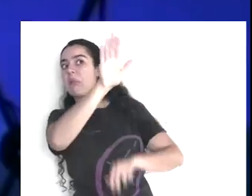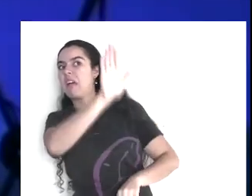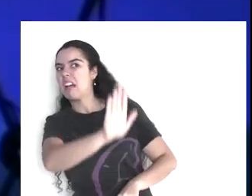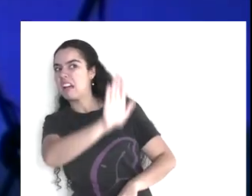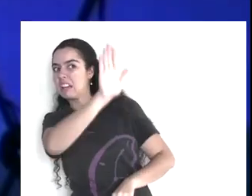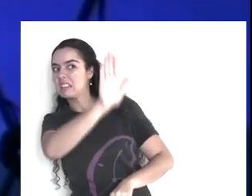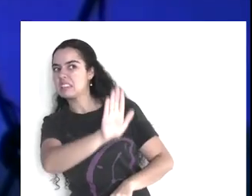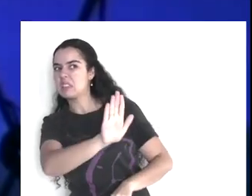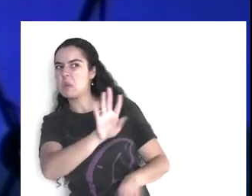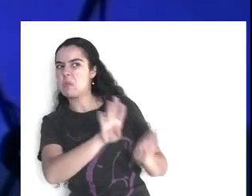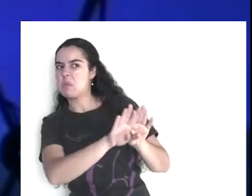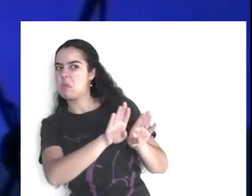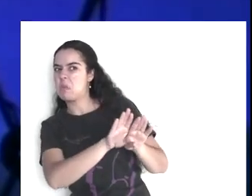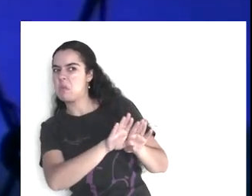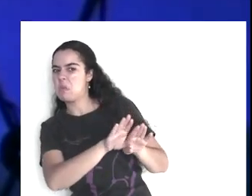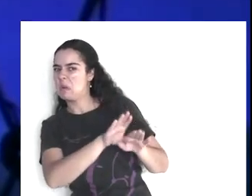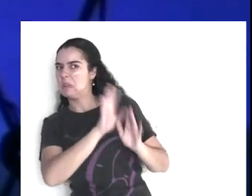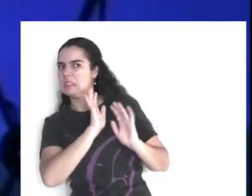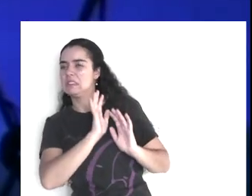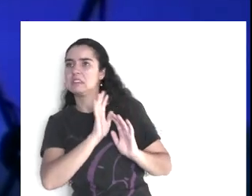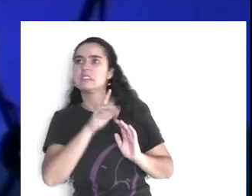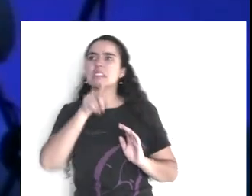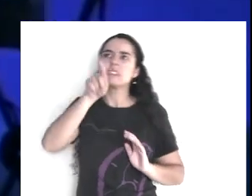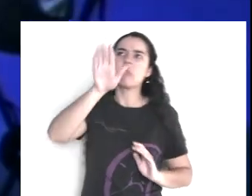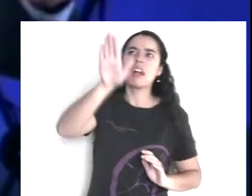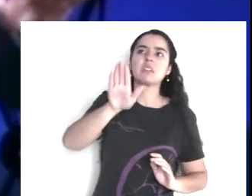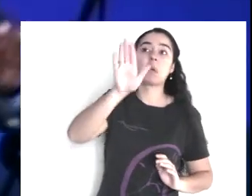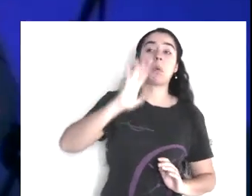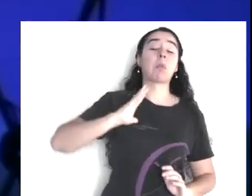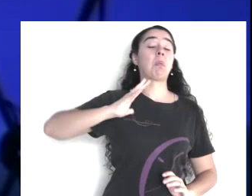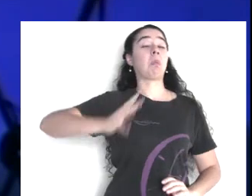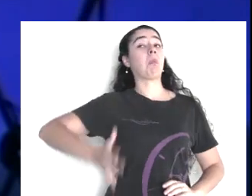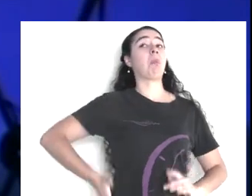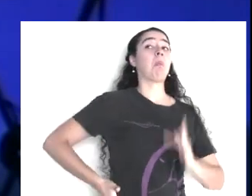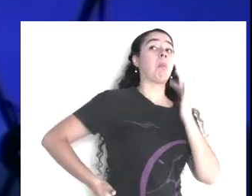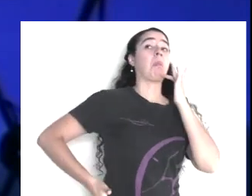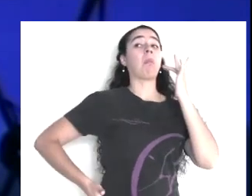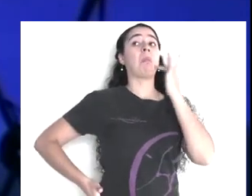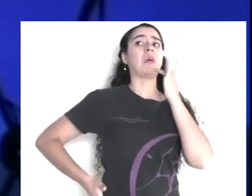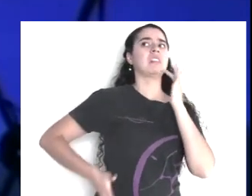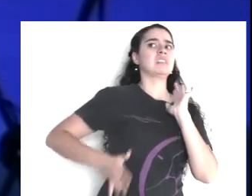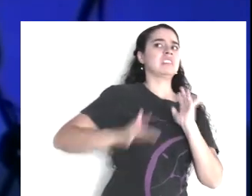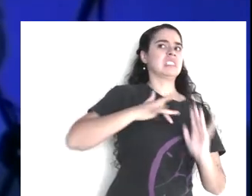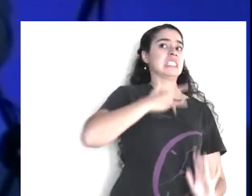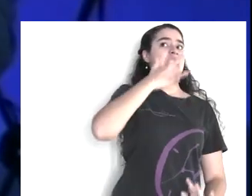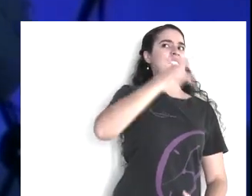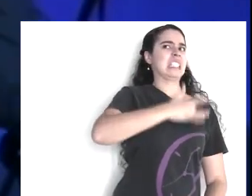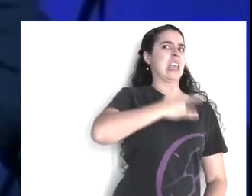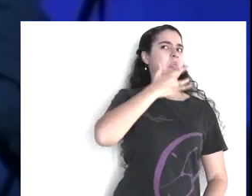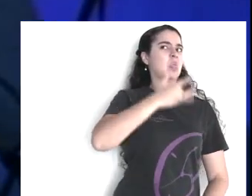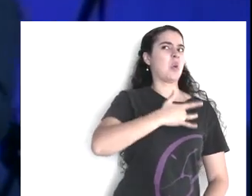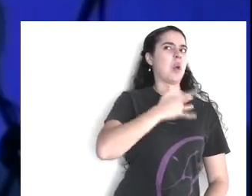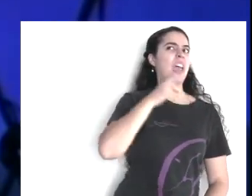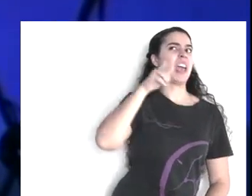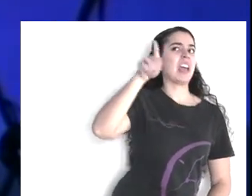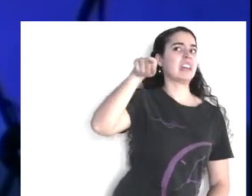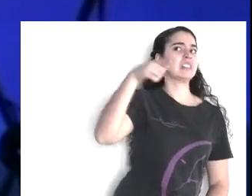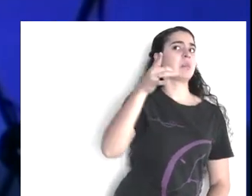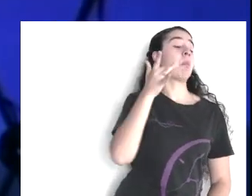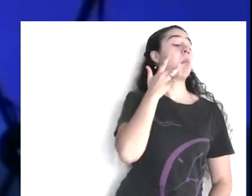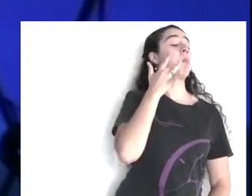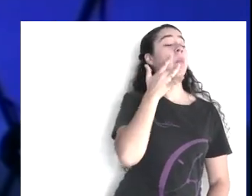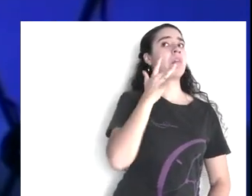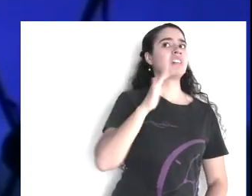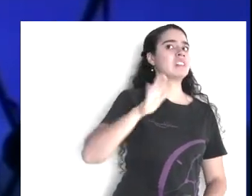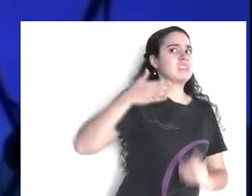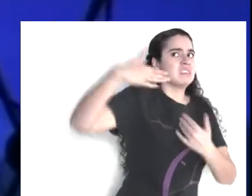ese me parece, ay, ese, siento que es muy orgulloso, siento, fíjense, como manejamos las cosas, y luego,